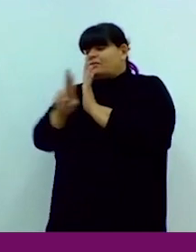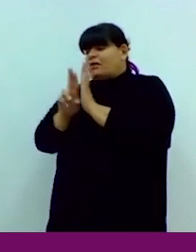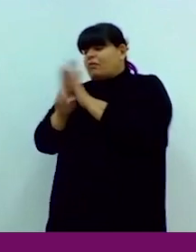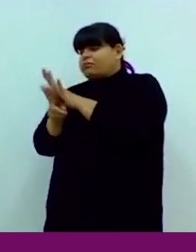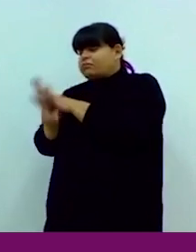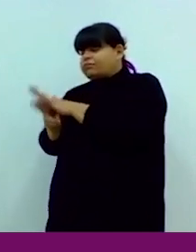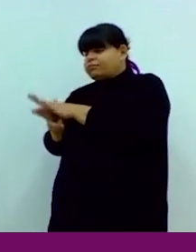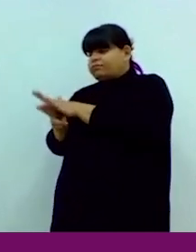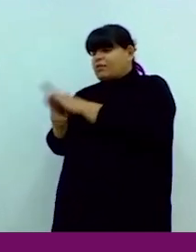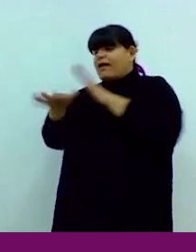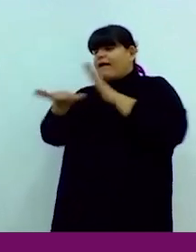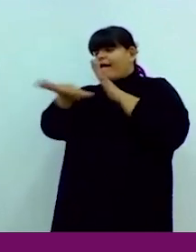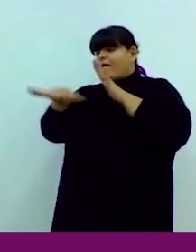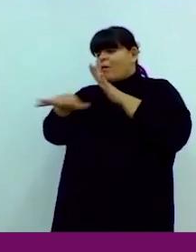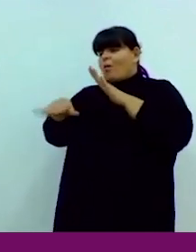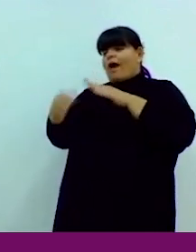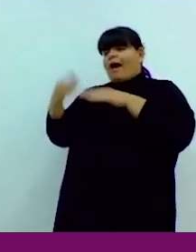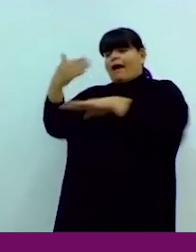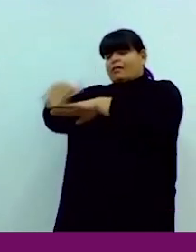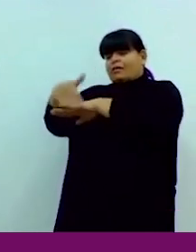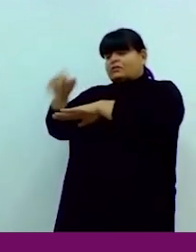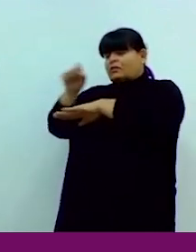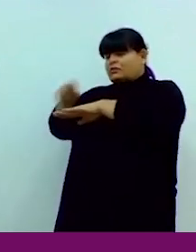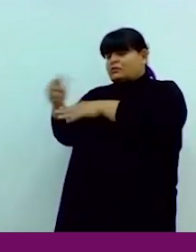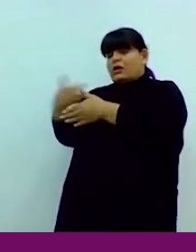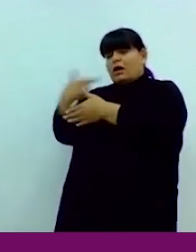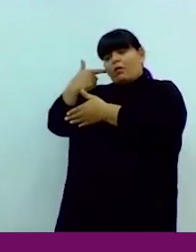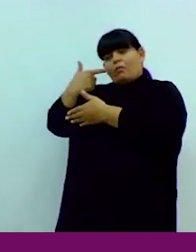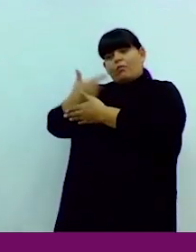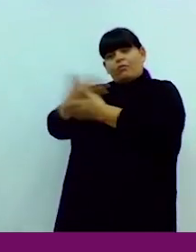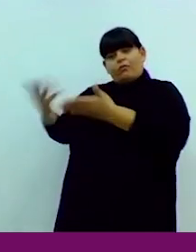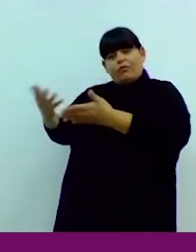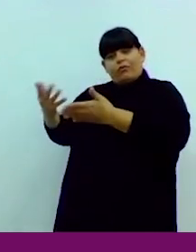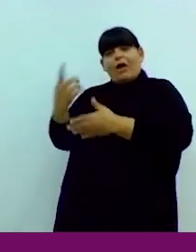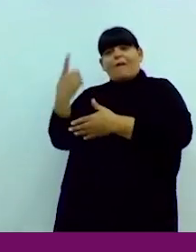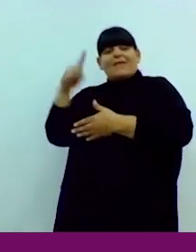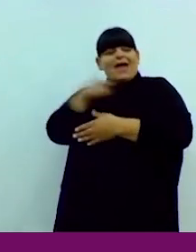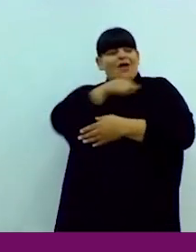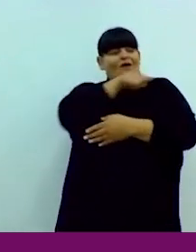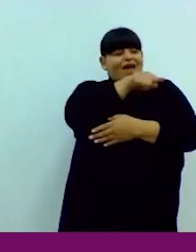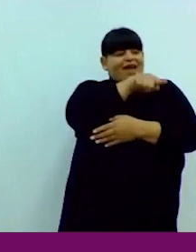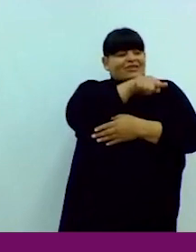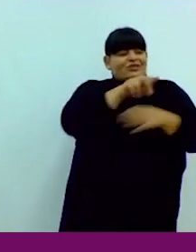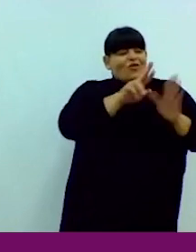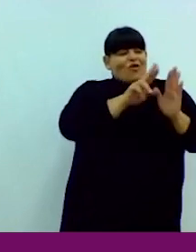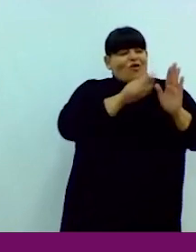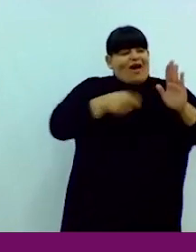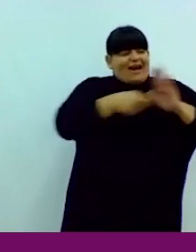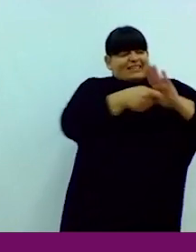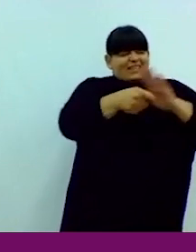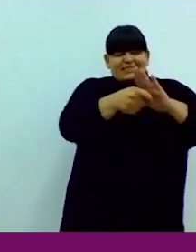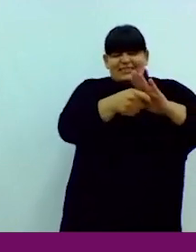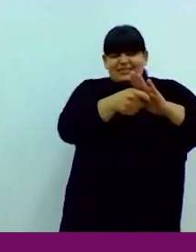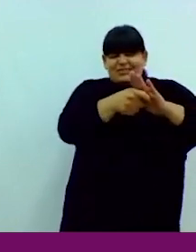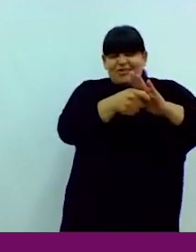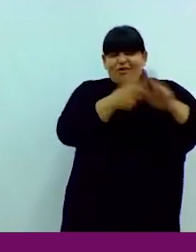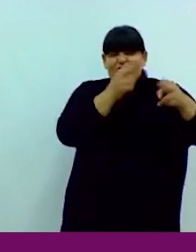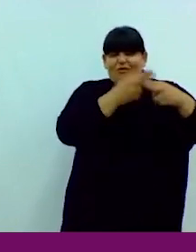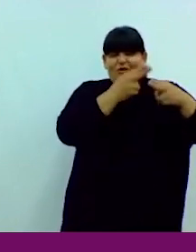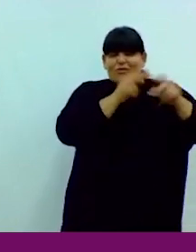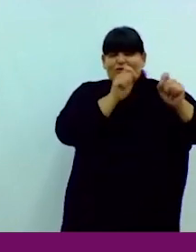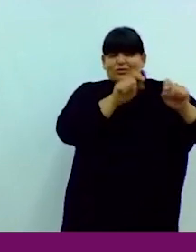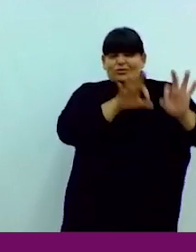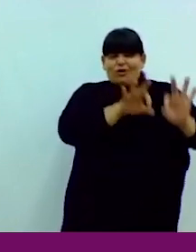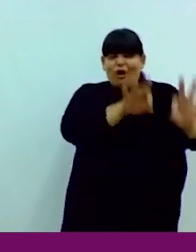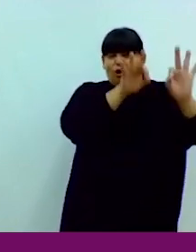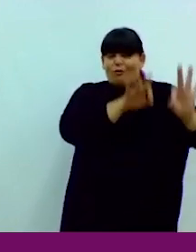femicidas no se escribe o no se da a conocer el nombre completo, en este caso en un medio local hasta se le dio